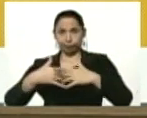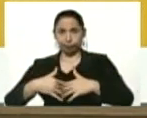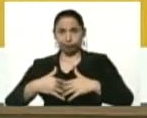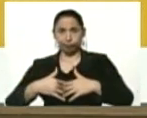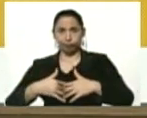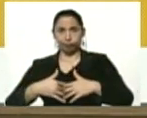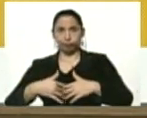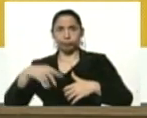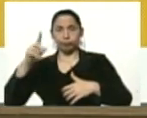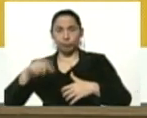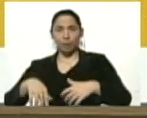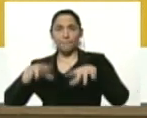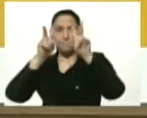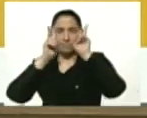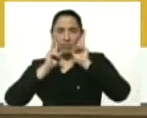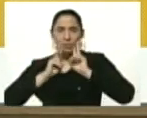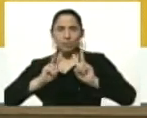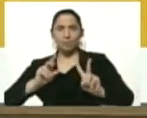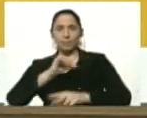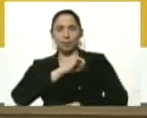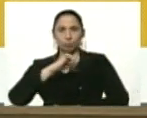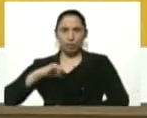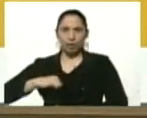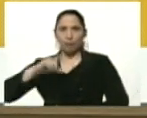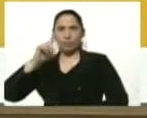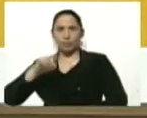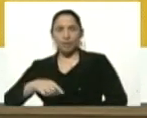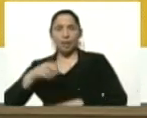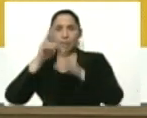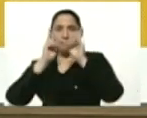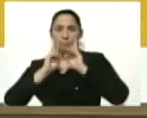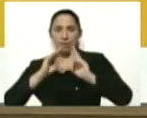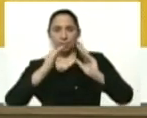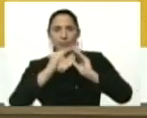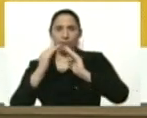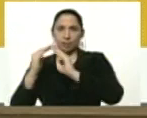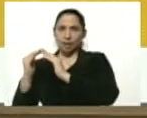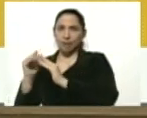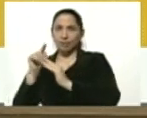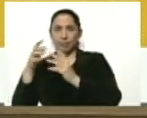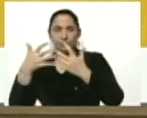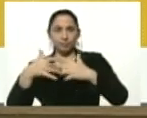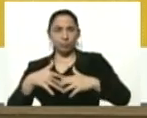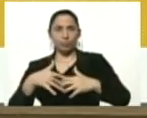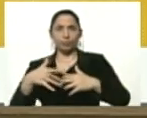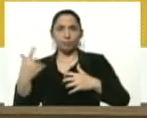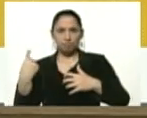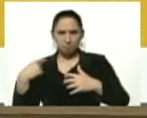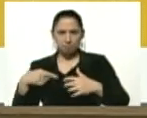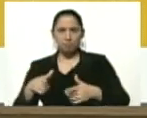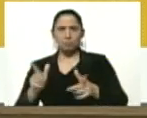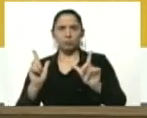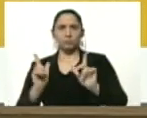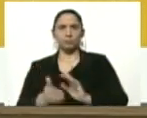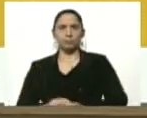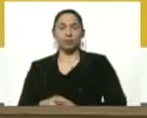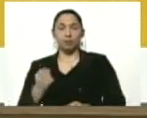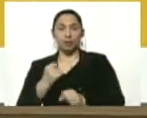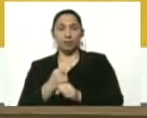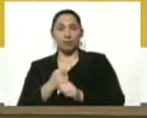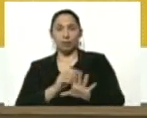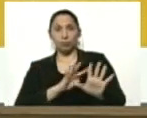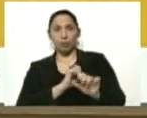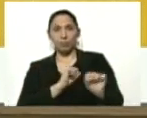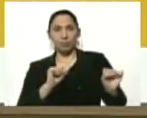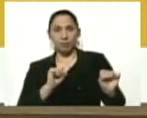para el aseo personal, para la higiene del hogar. Esta industria estará permitida su trabajo de 9